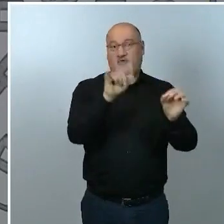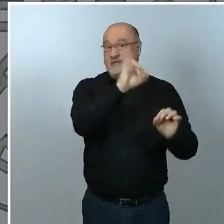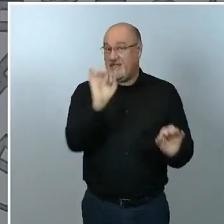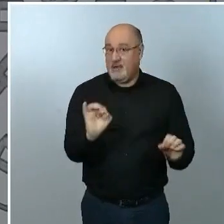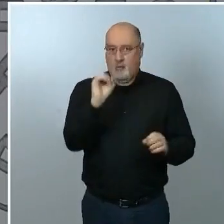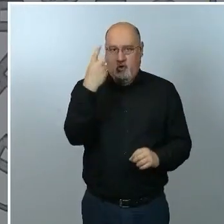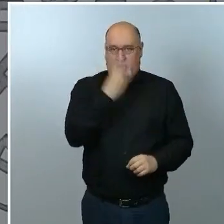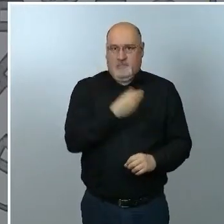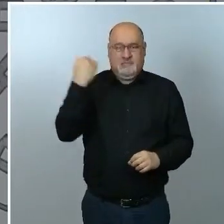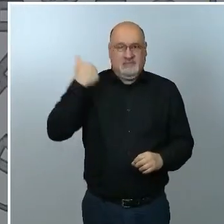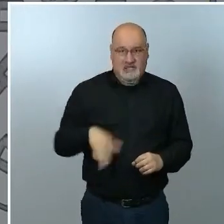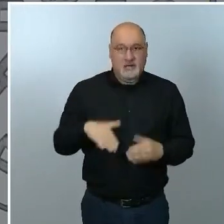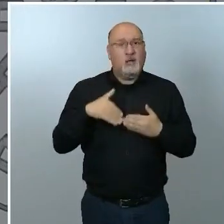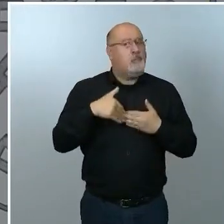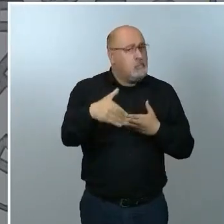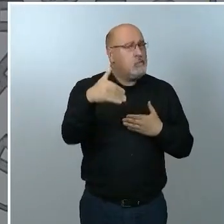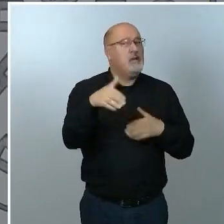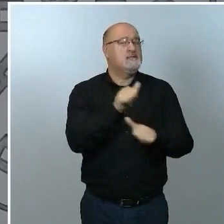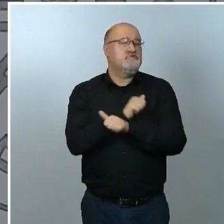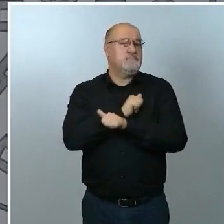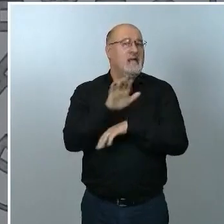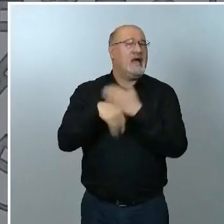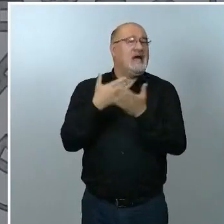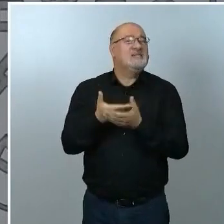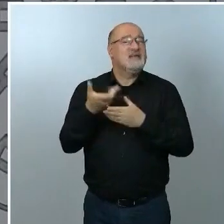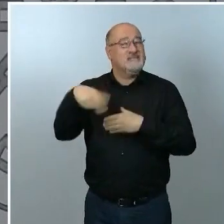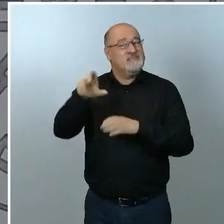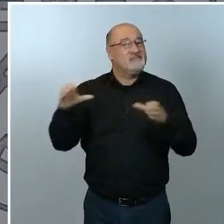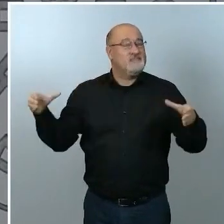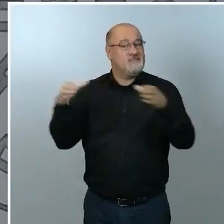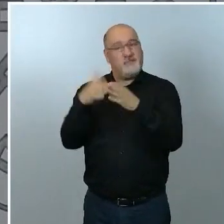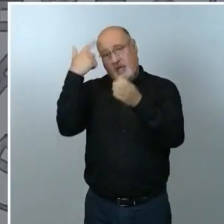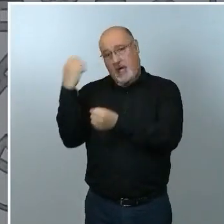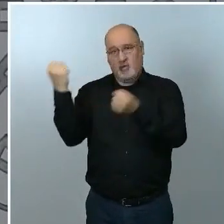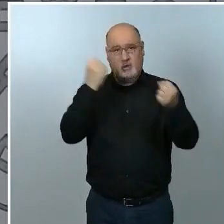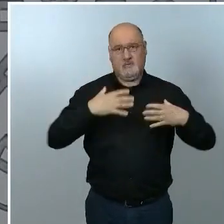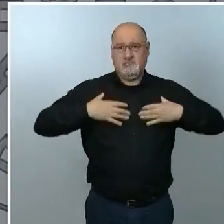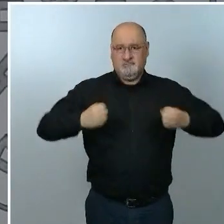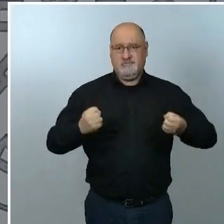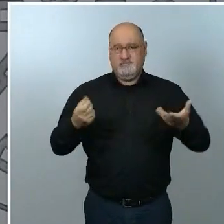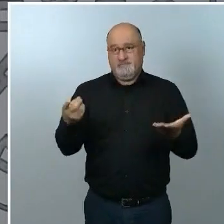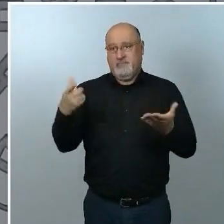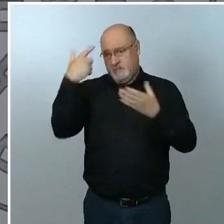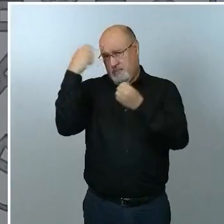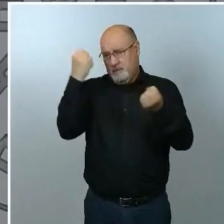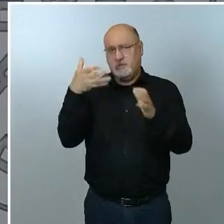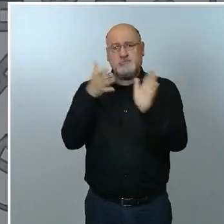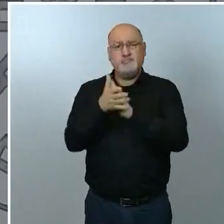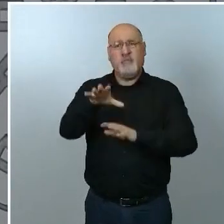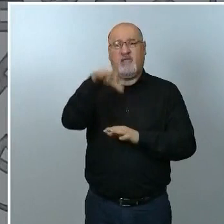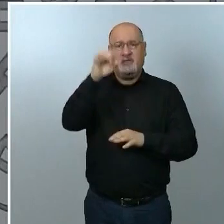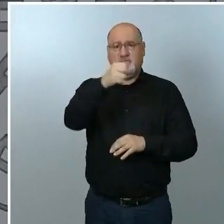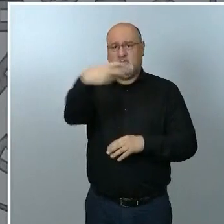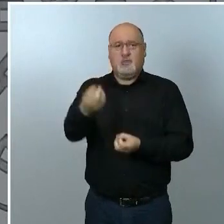pues van a esperar a la determinación que las autoridades sanitarias, las personas expertas, tomemos esta decisión.